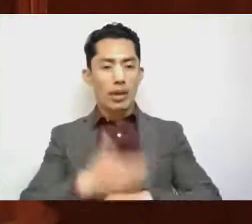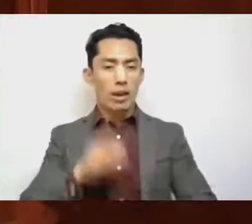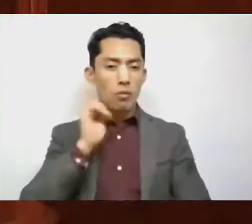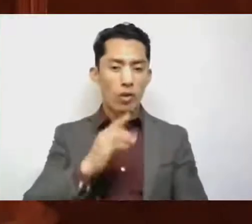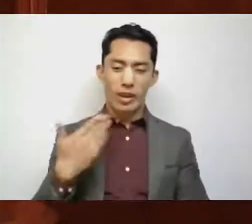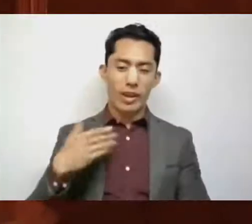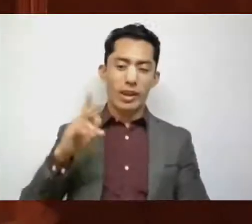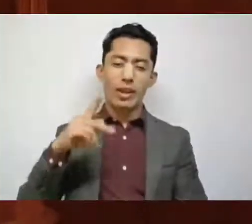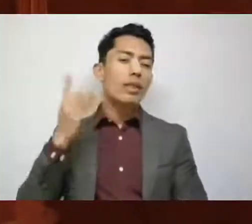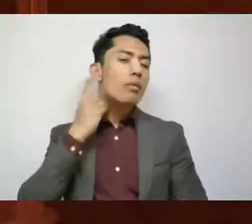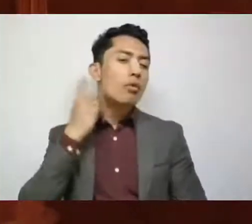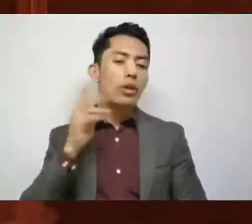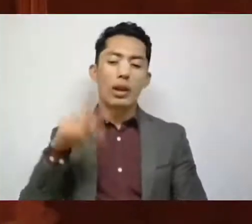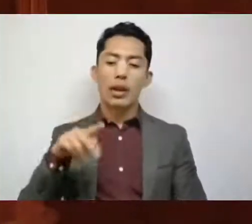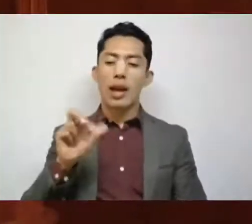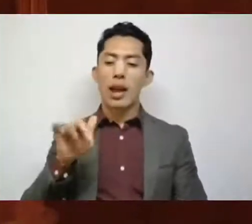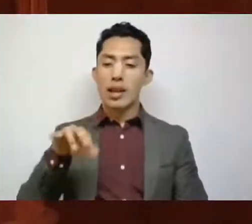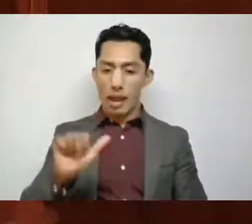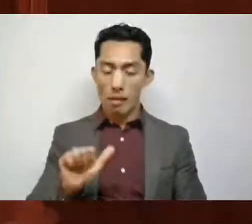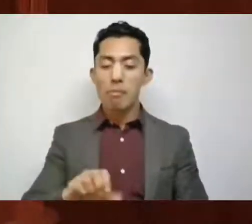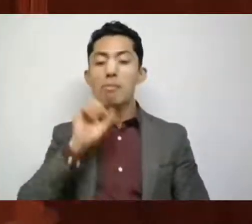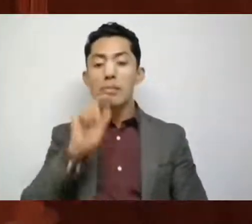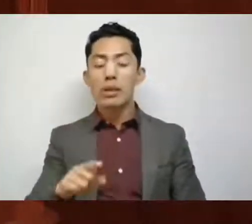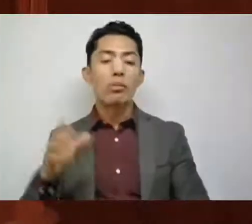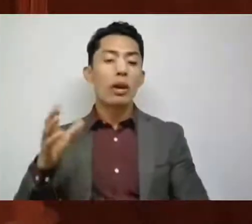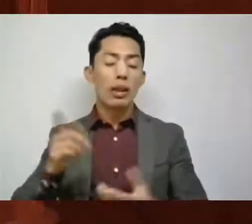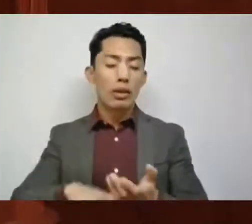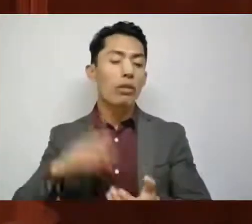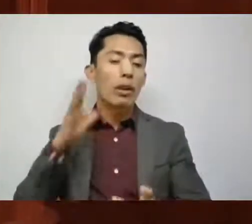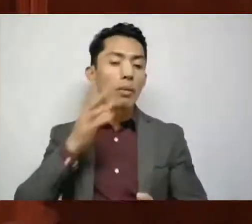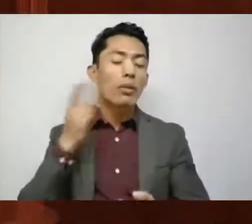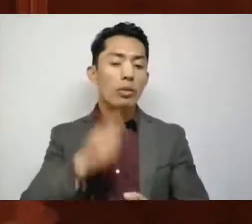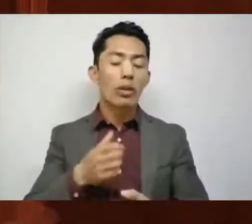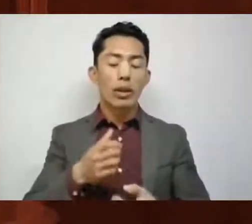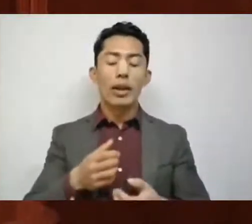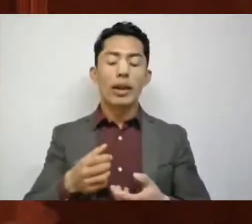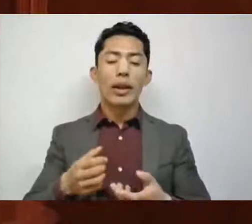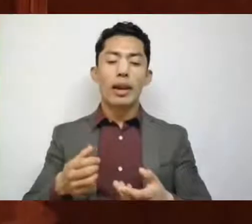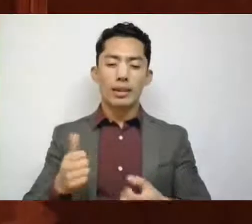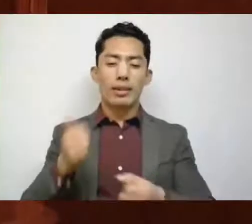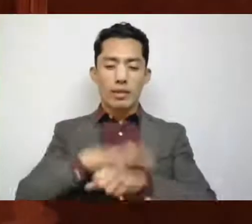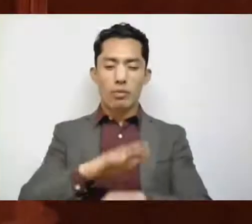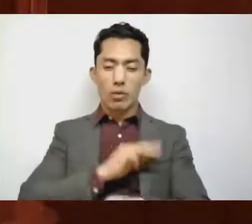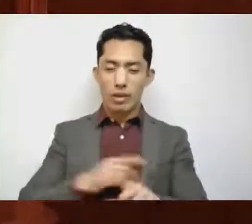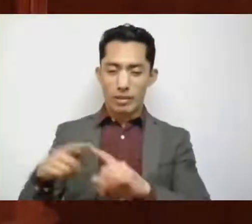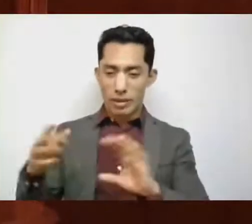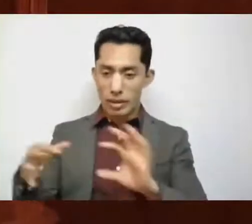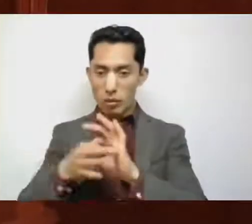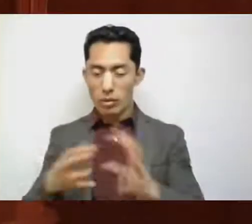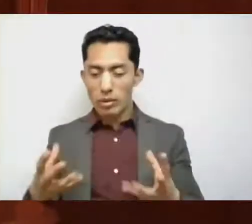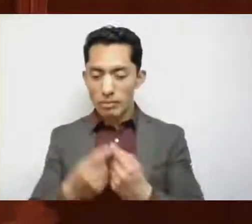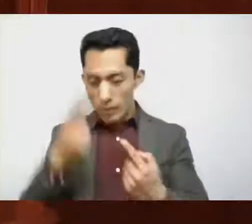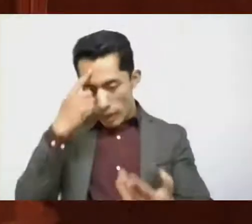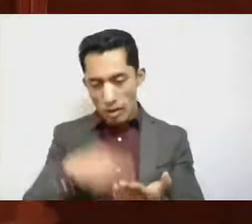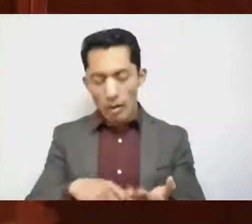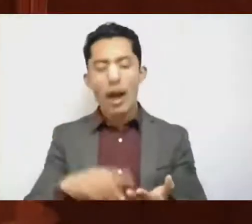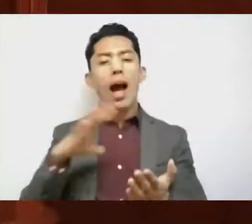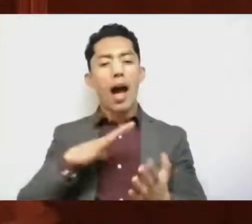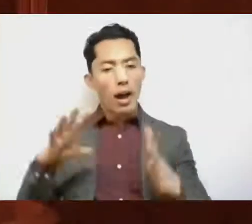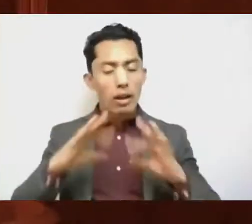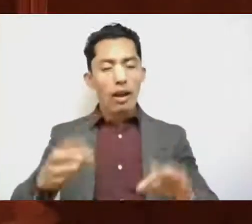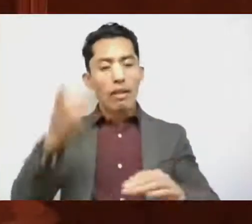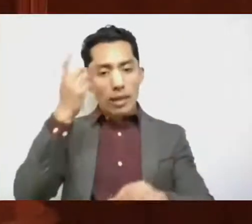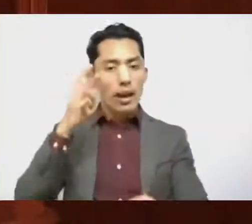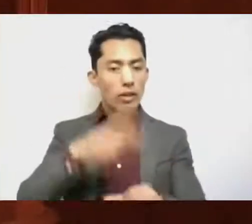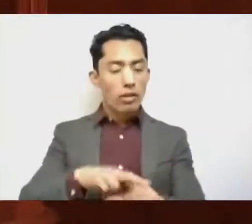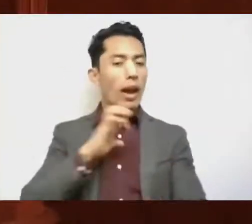la diputada Karina Labastida, y de la legislación y administración municipal, se consideró jurídicamente viable la creación de una dirección que